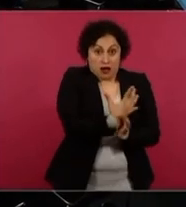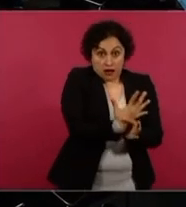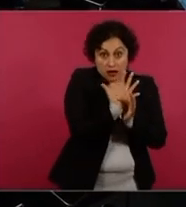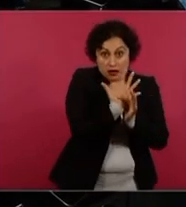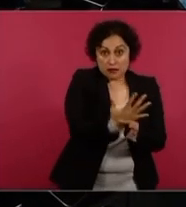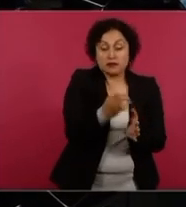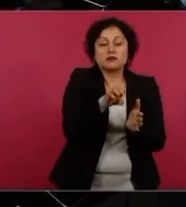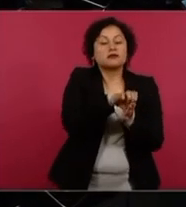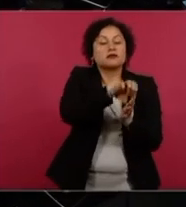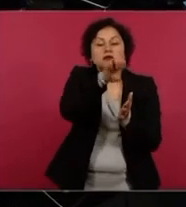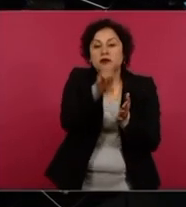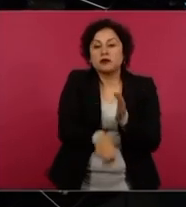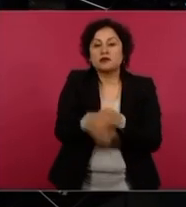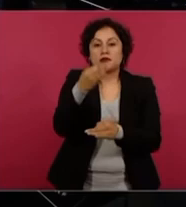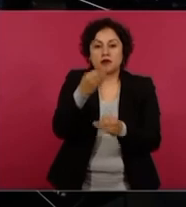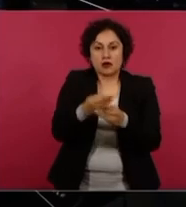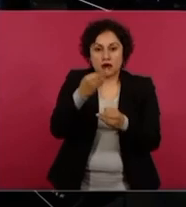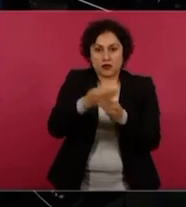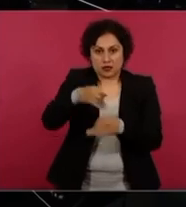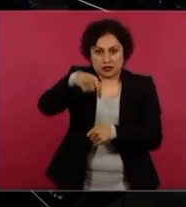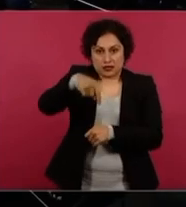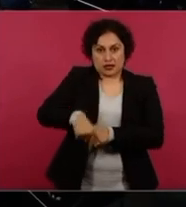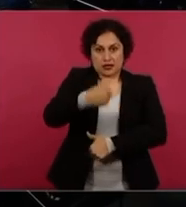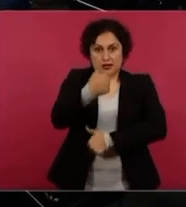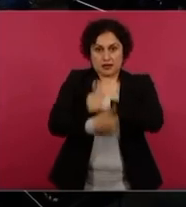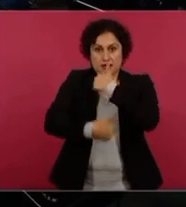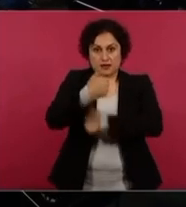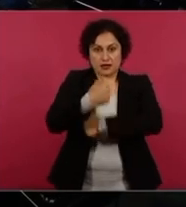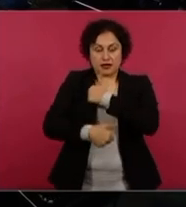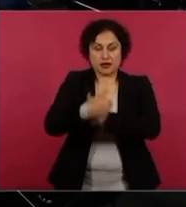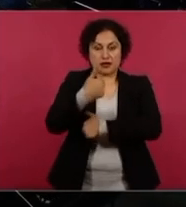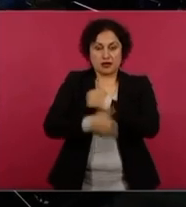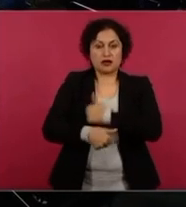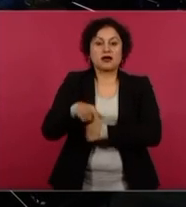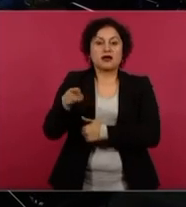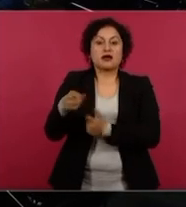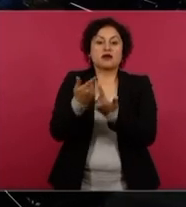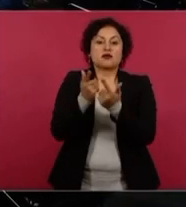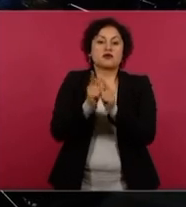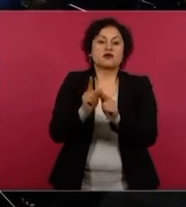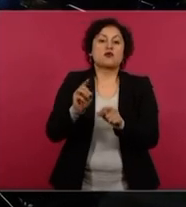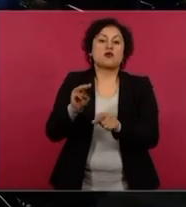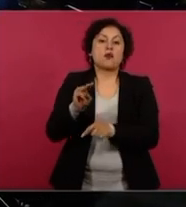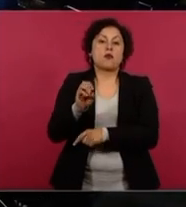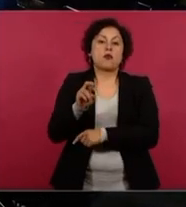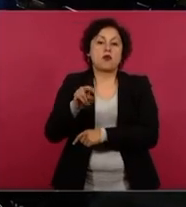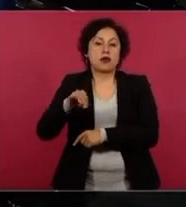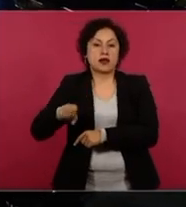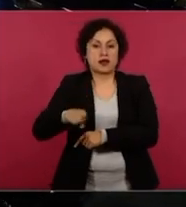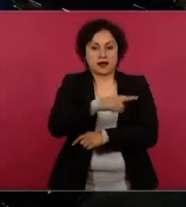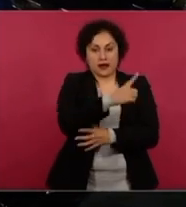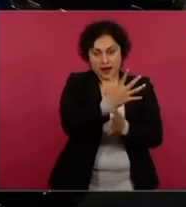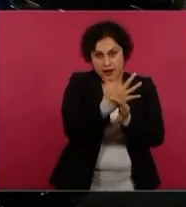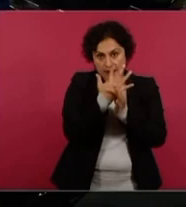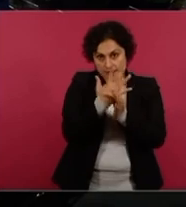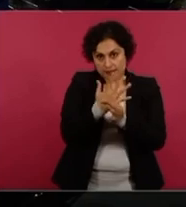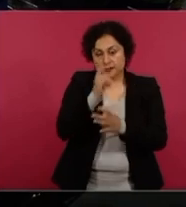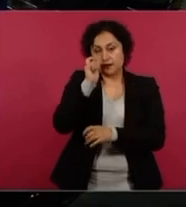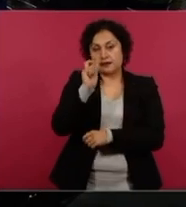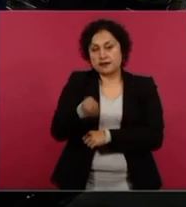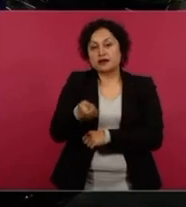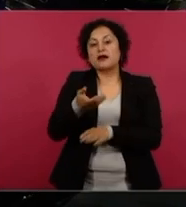aspirante a una candidatura aquí en la Ciudad de México, incluso por Morena, lo menciona, que hubo algunos acuerdos